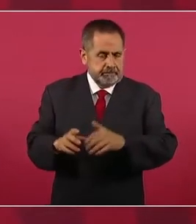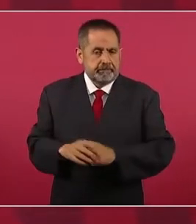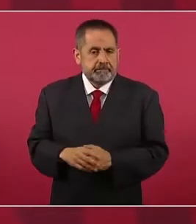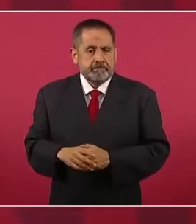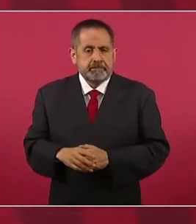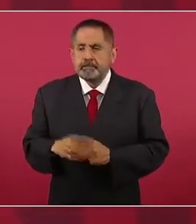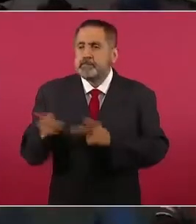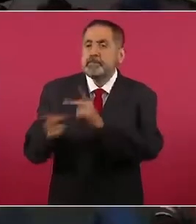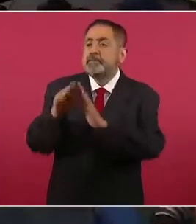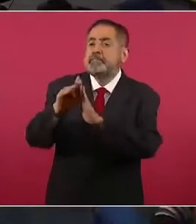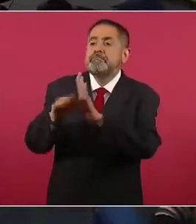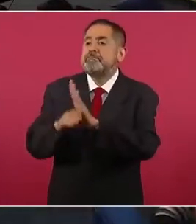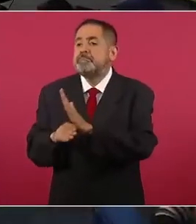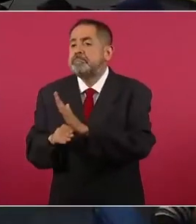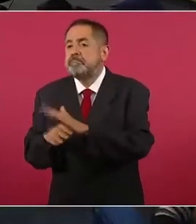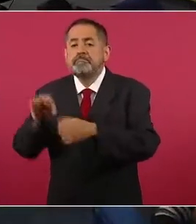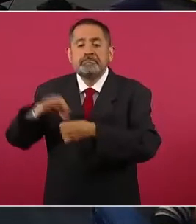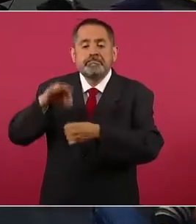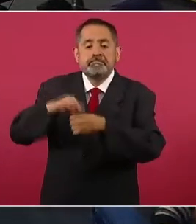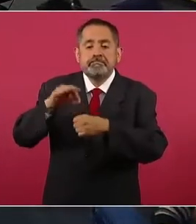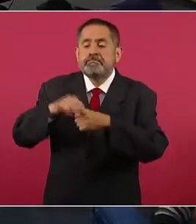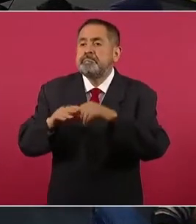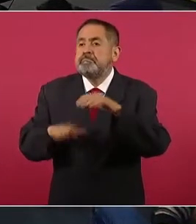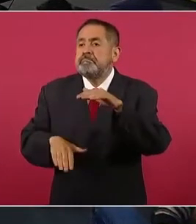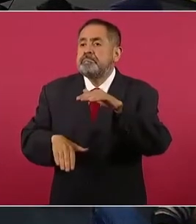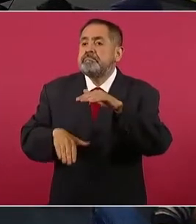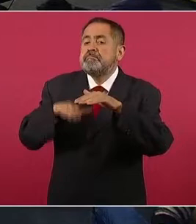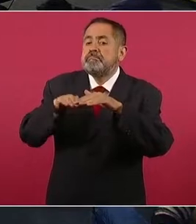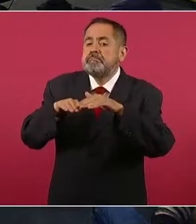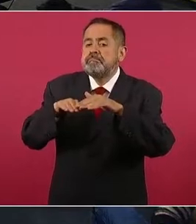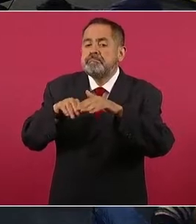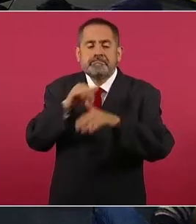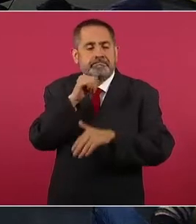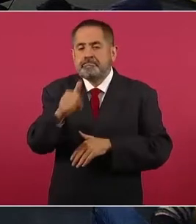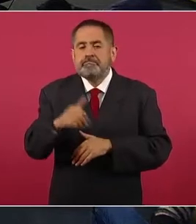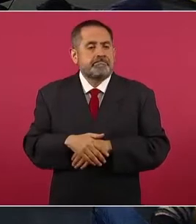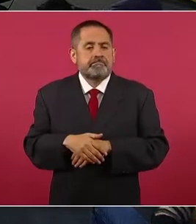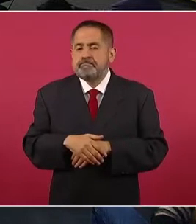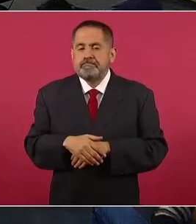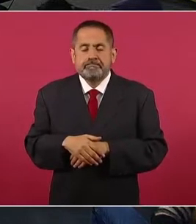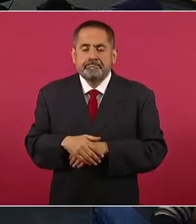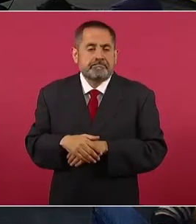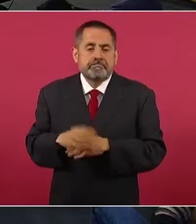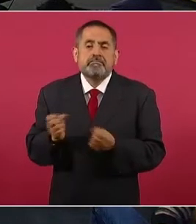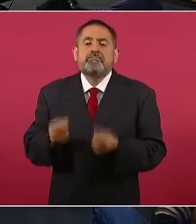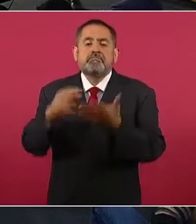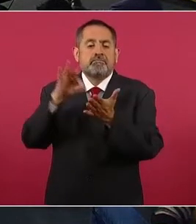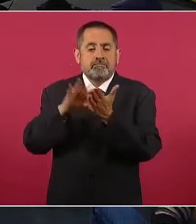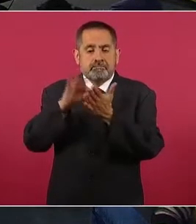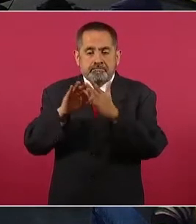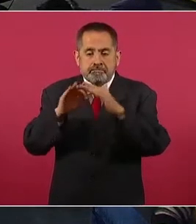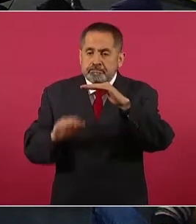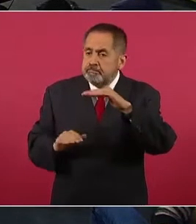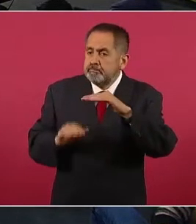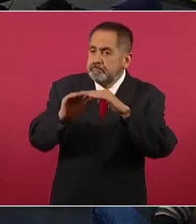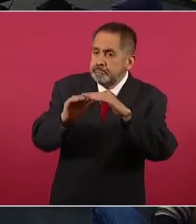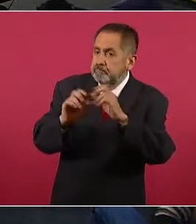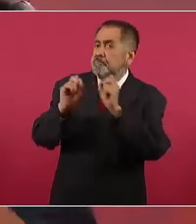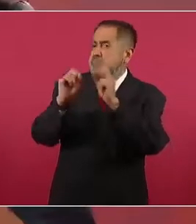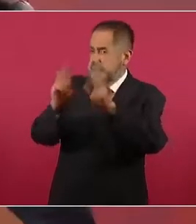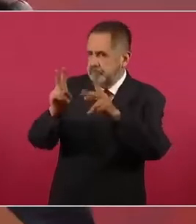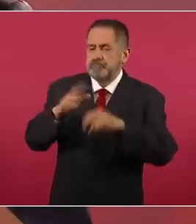Se hizo la consulta, no se llegó al número que se requiere para que fuese una consulta.